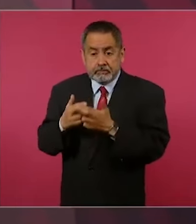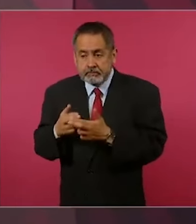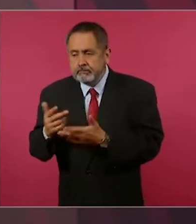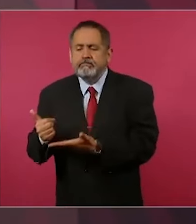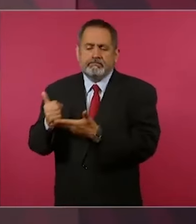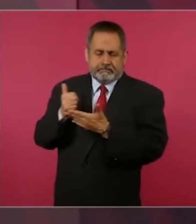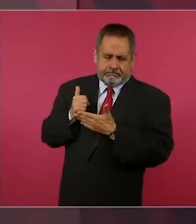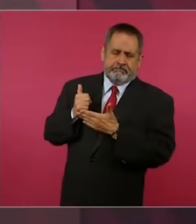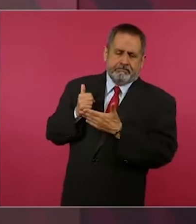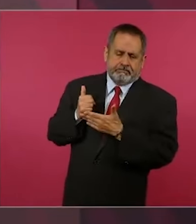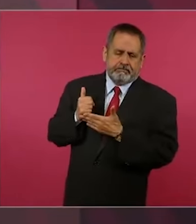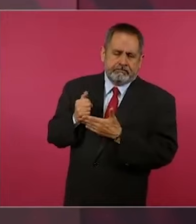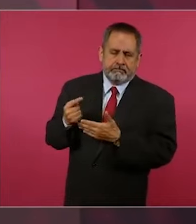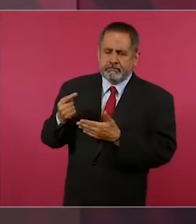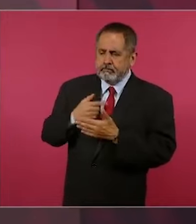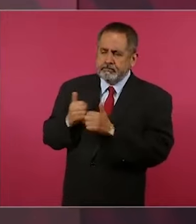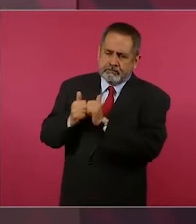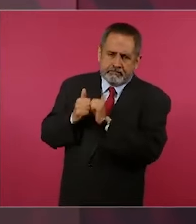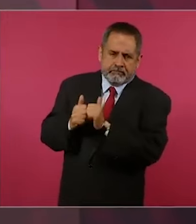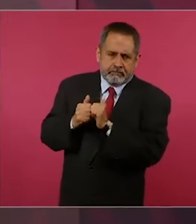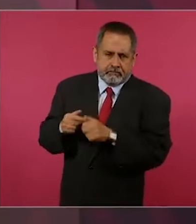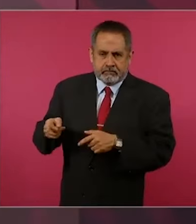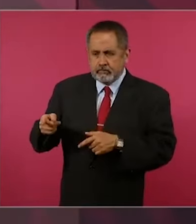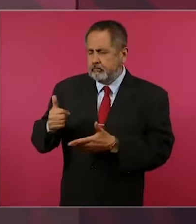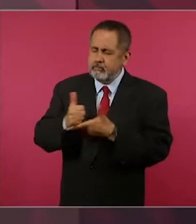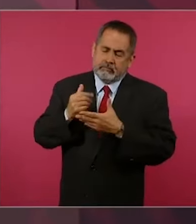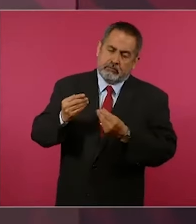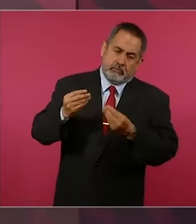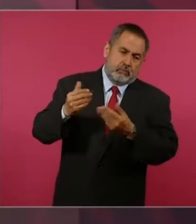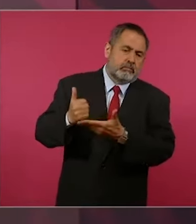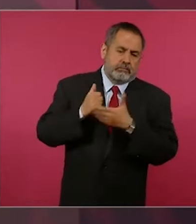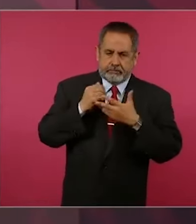ayuda a veces, no, bastante me ayuda.